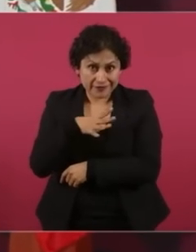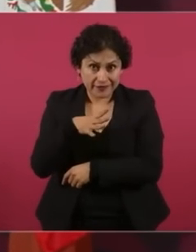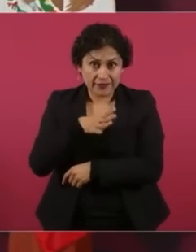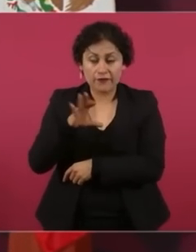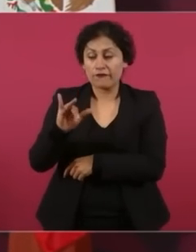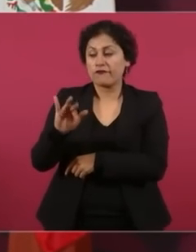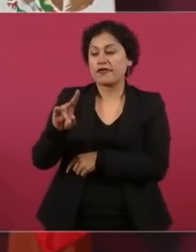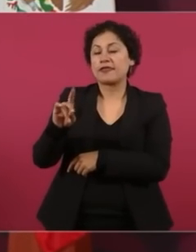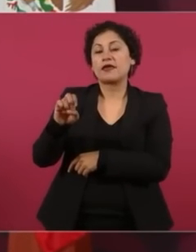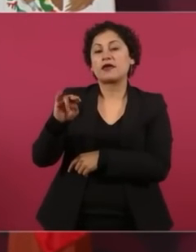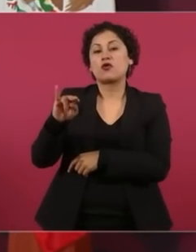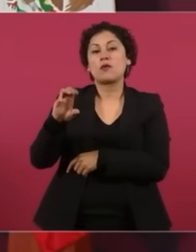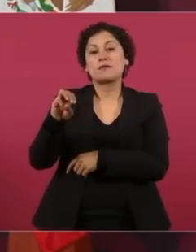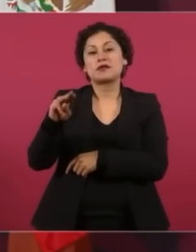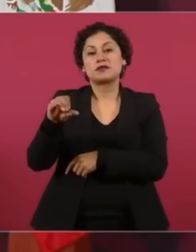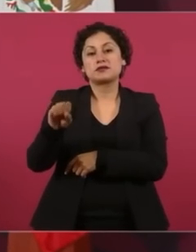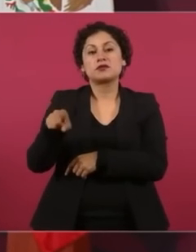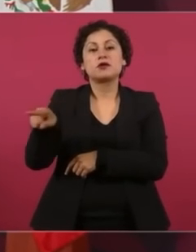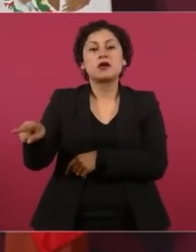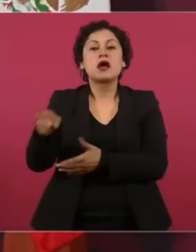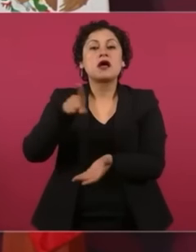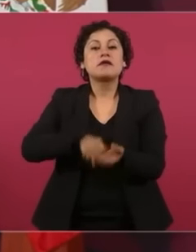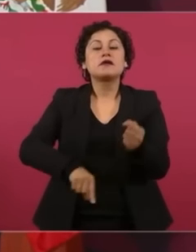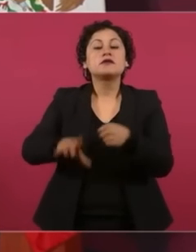de 20 mil millones de pesos.